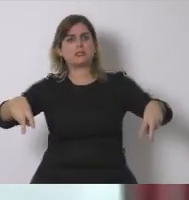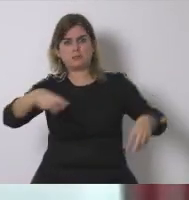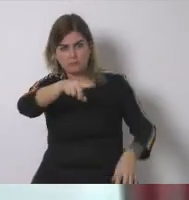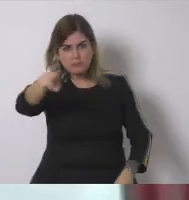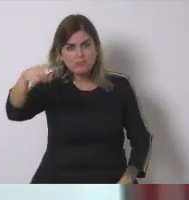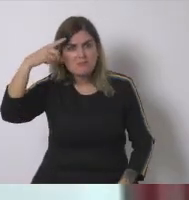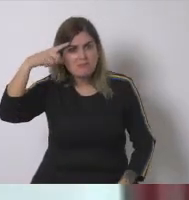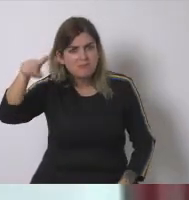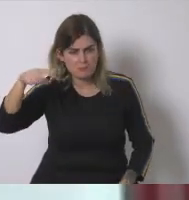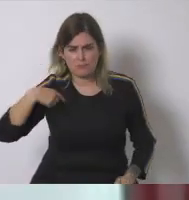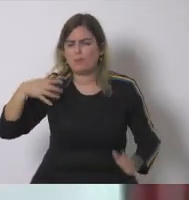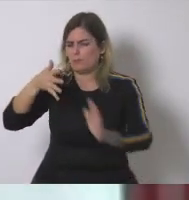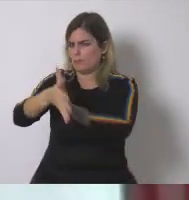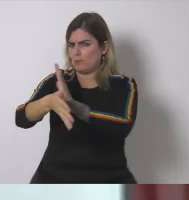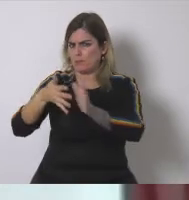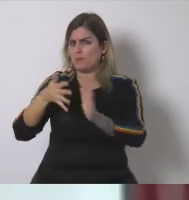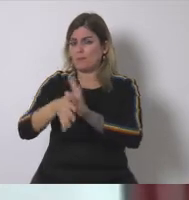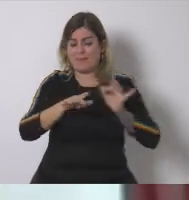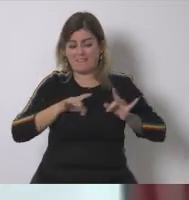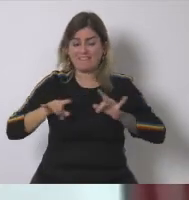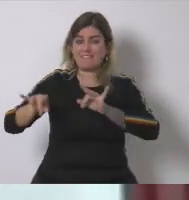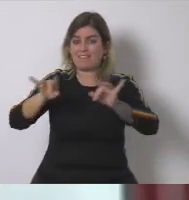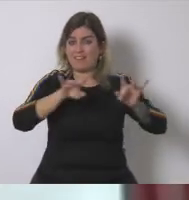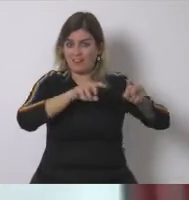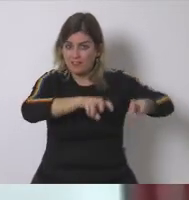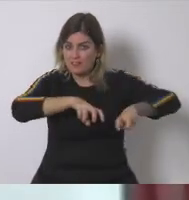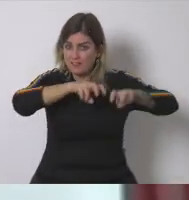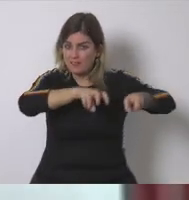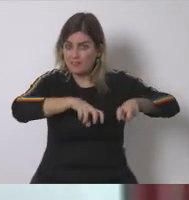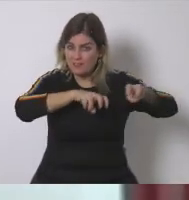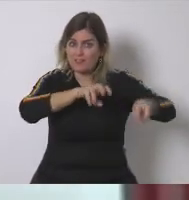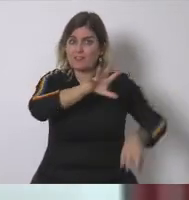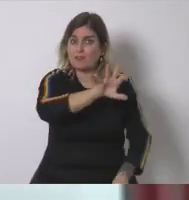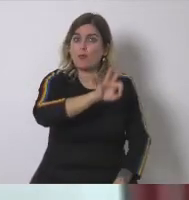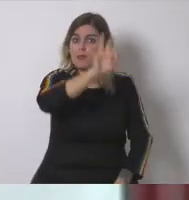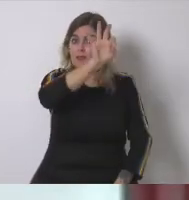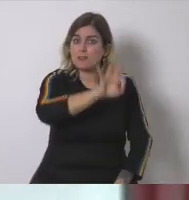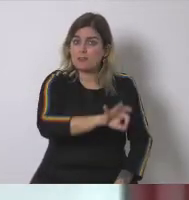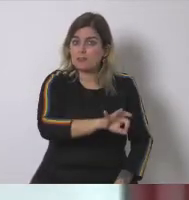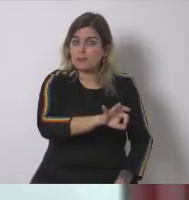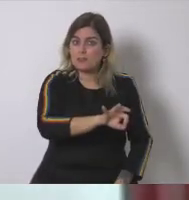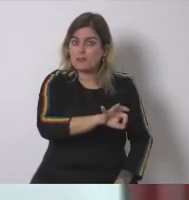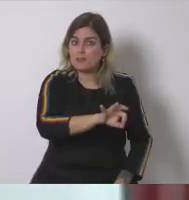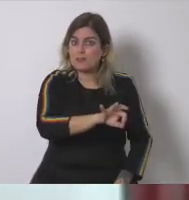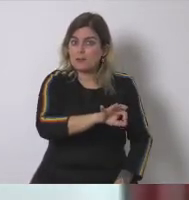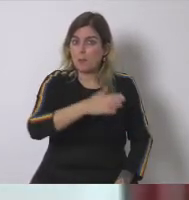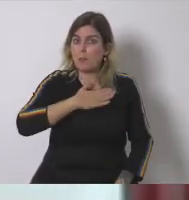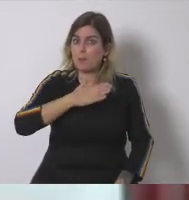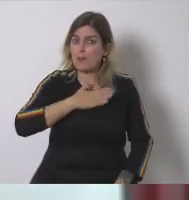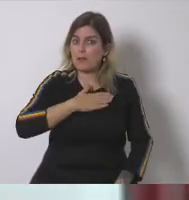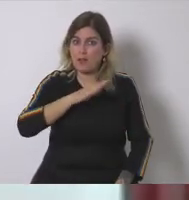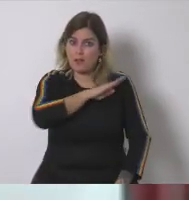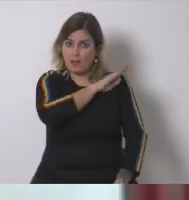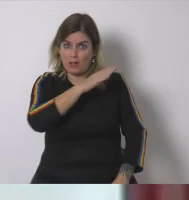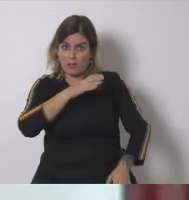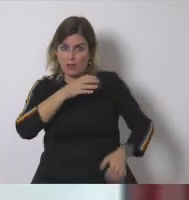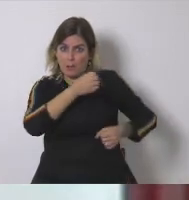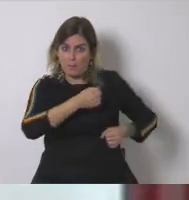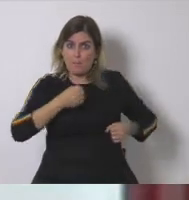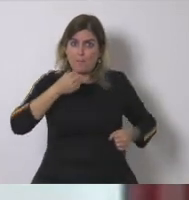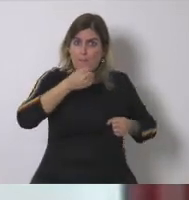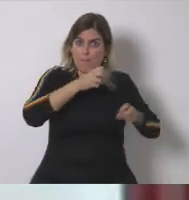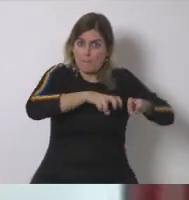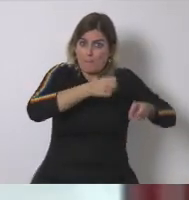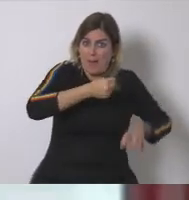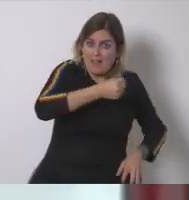lo grandes que quieran y realmente la tierra de cultivo en el su